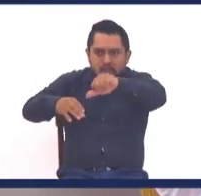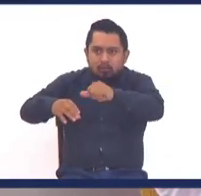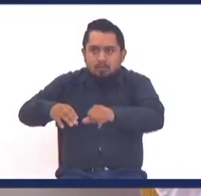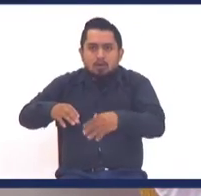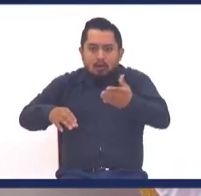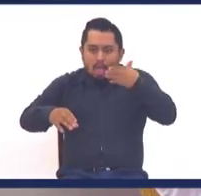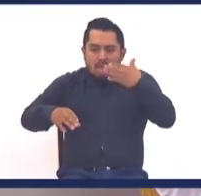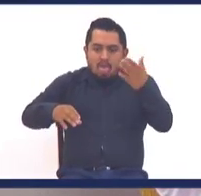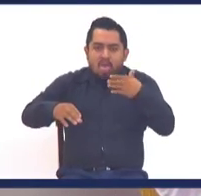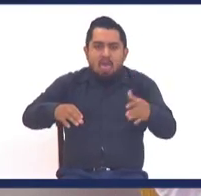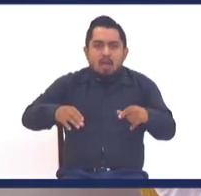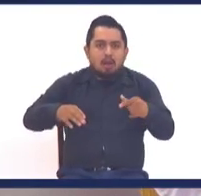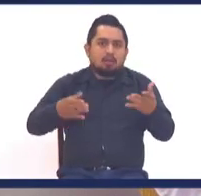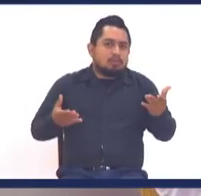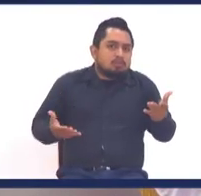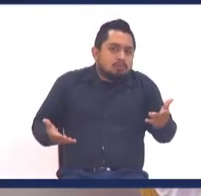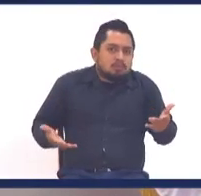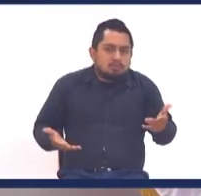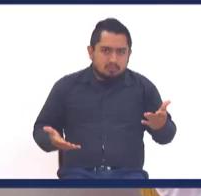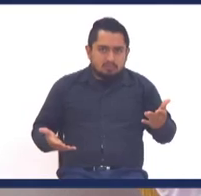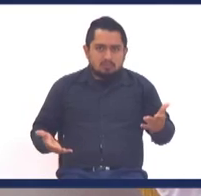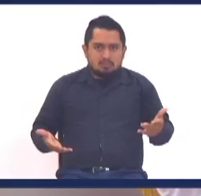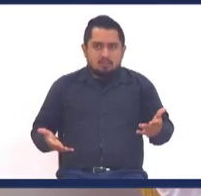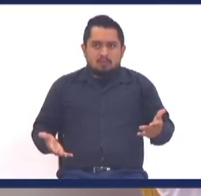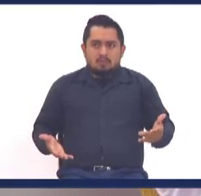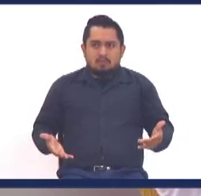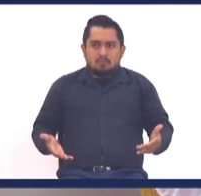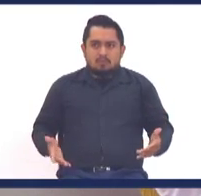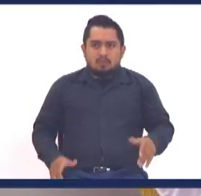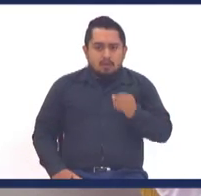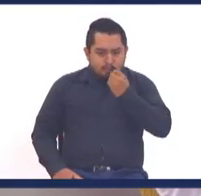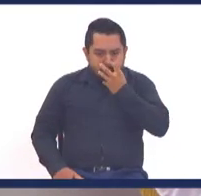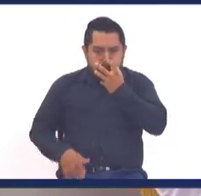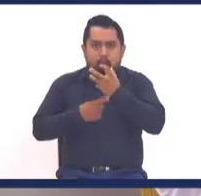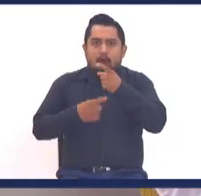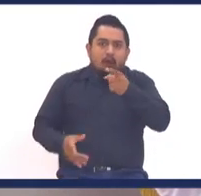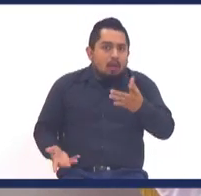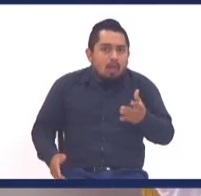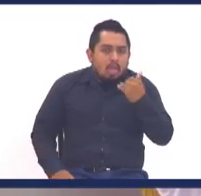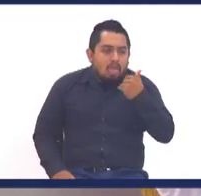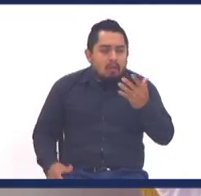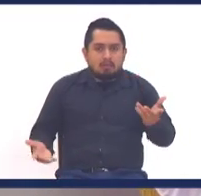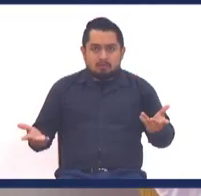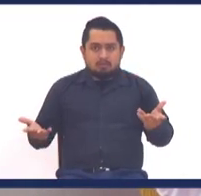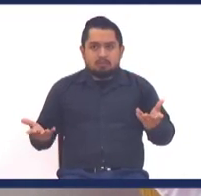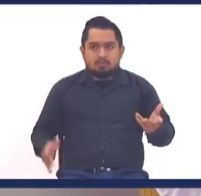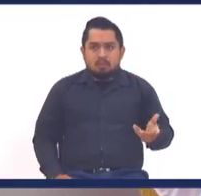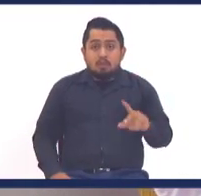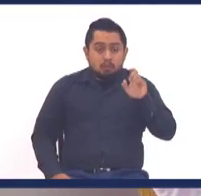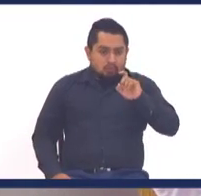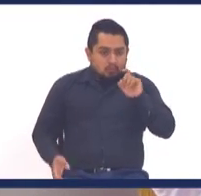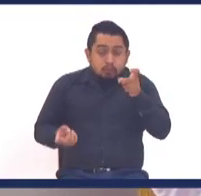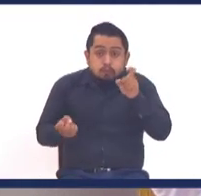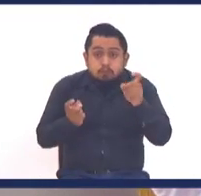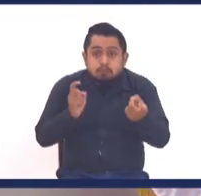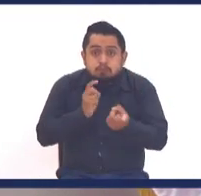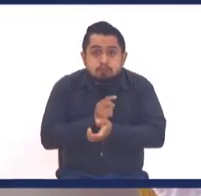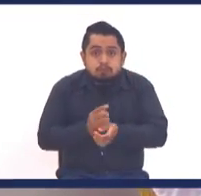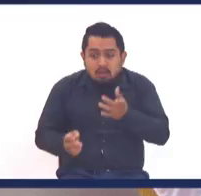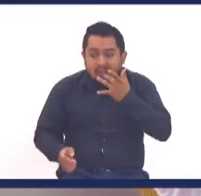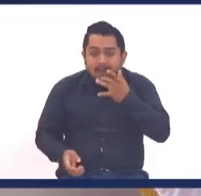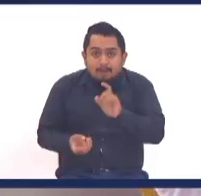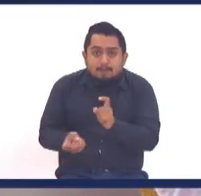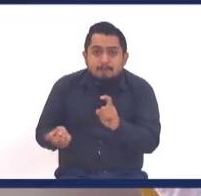comiendo chile jalisco con huevo, eso es otra cosa. Porque anda la trompa toda inflada, por eso, porque le vamos cambiando la cosa,